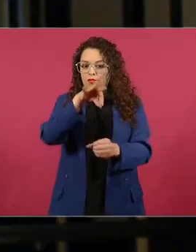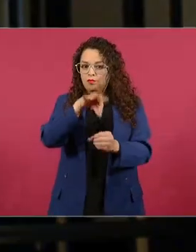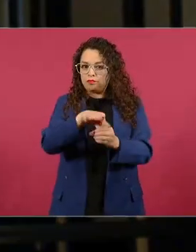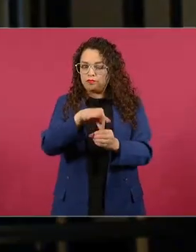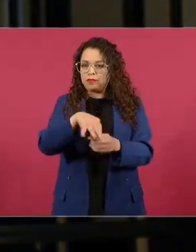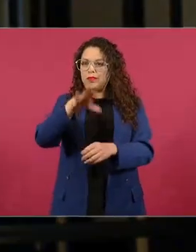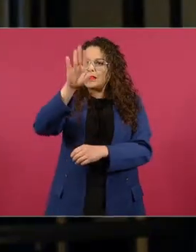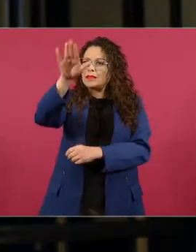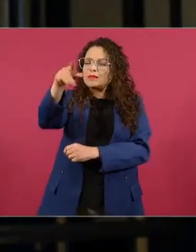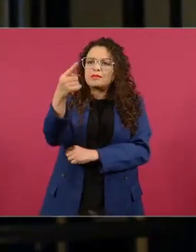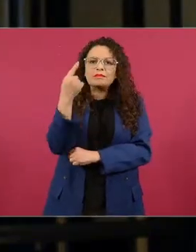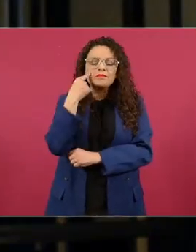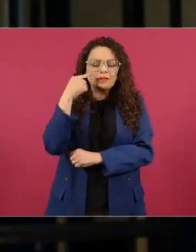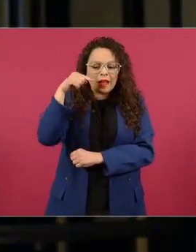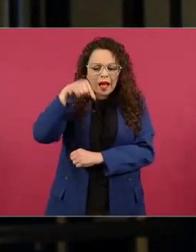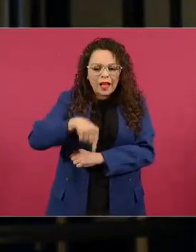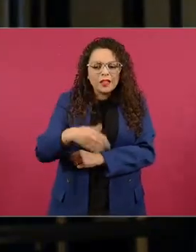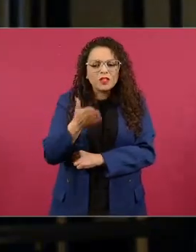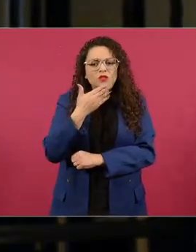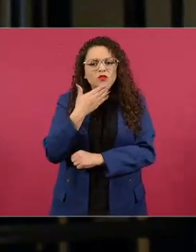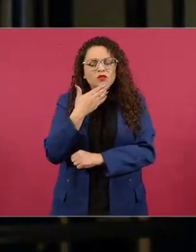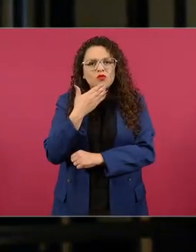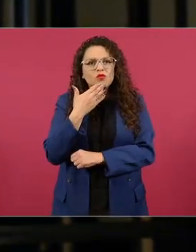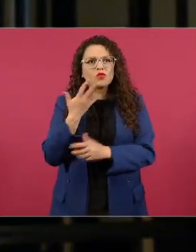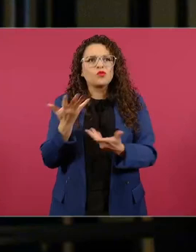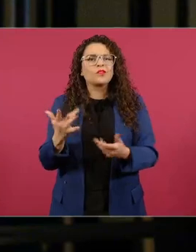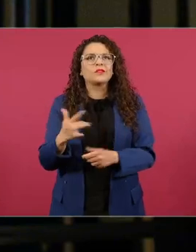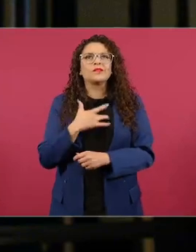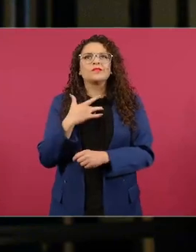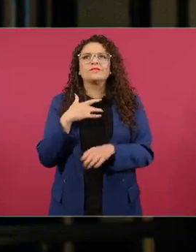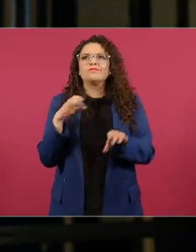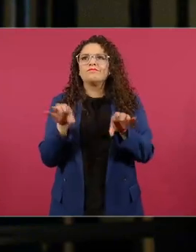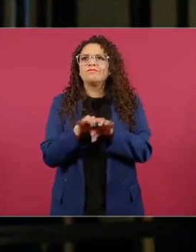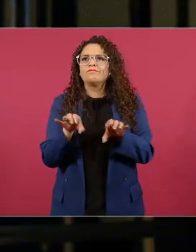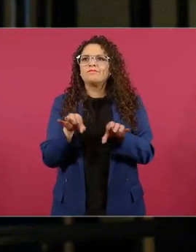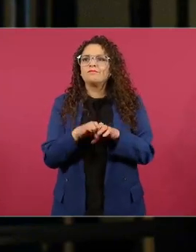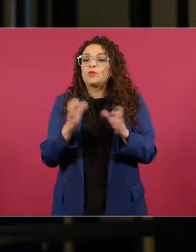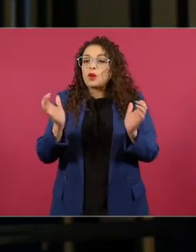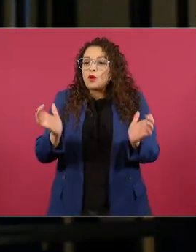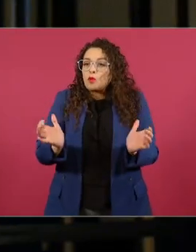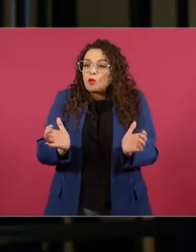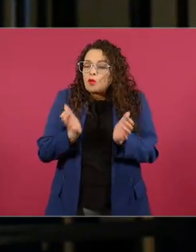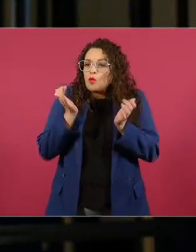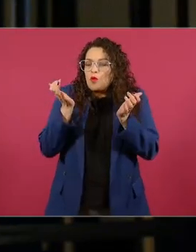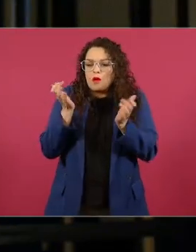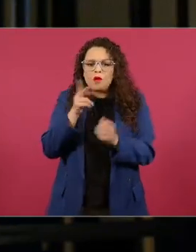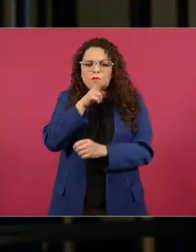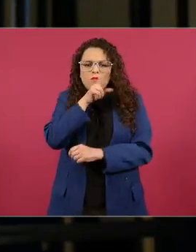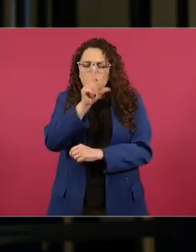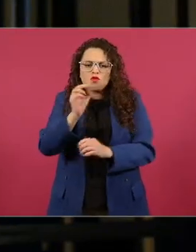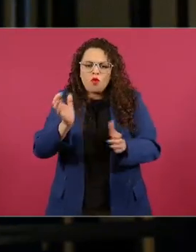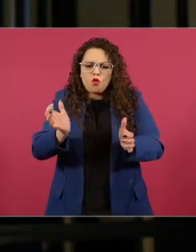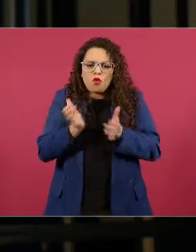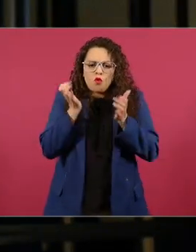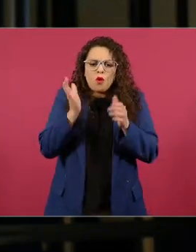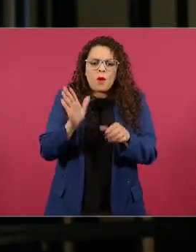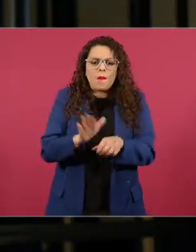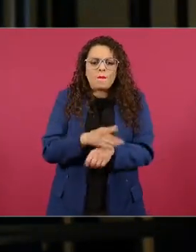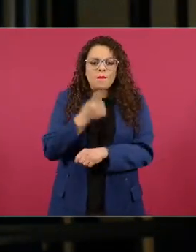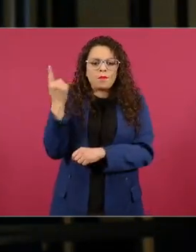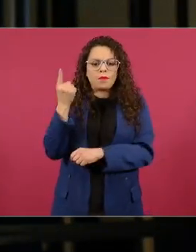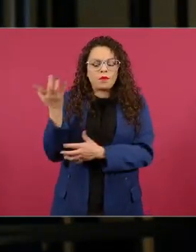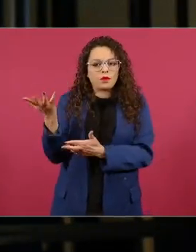no podría decir preocupados pero sí sorprendidos por la reaparición de algunos que consideramos emisarios del pasado